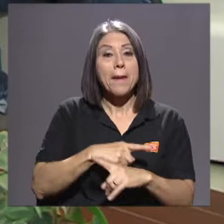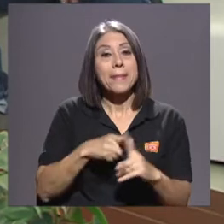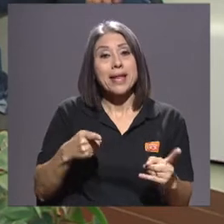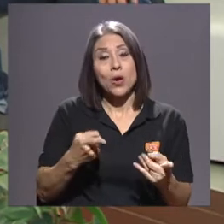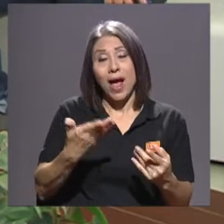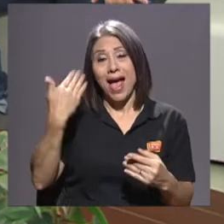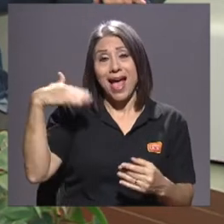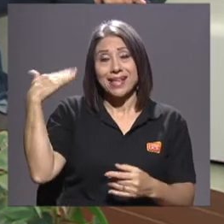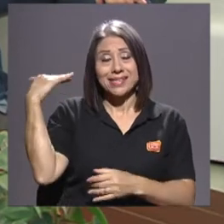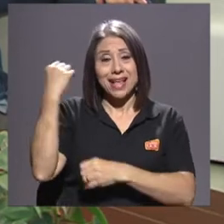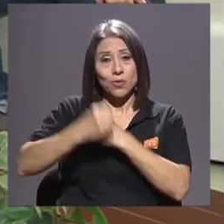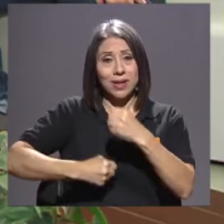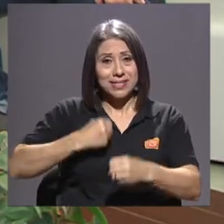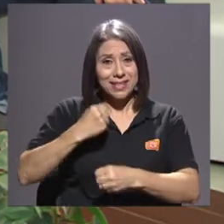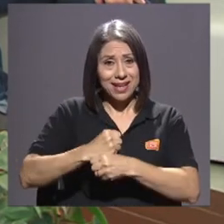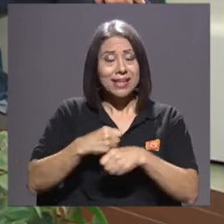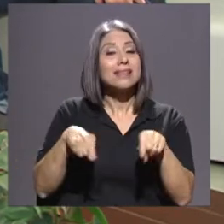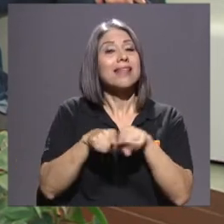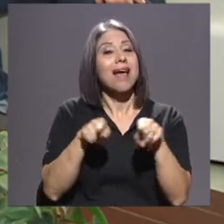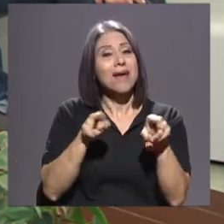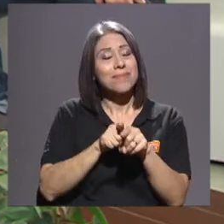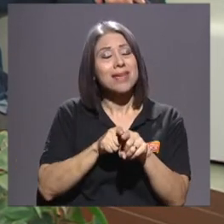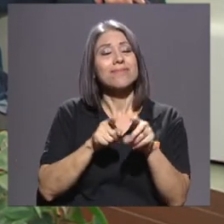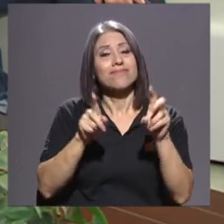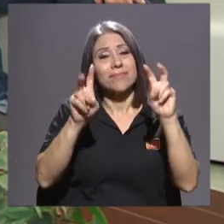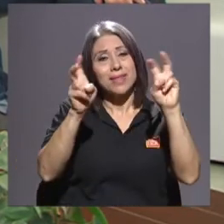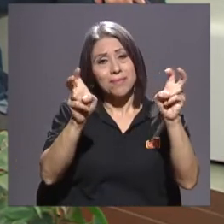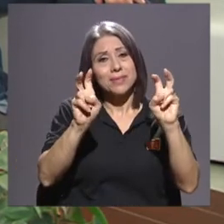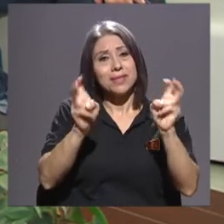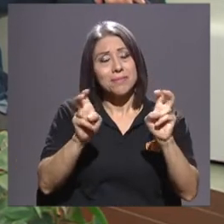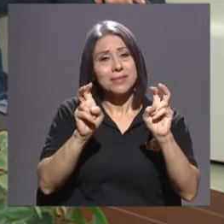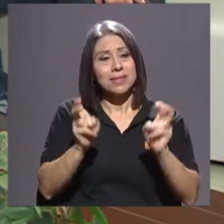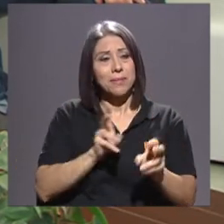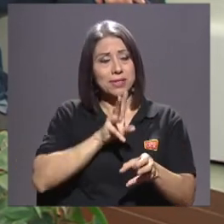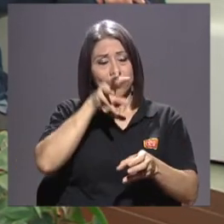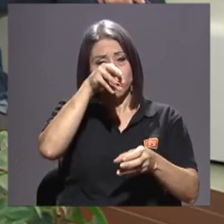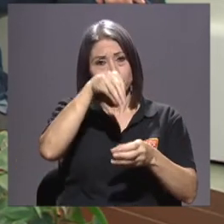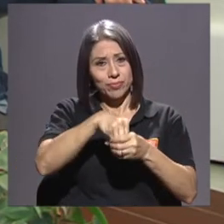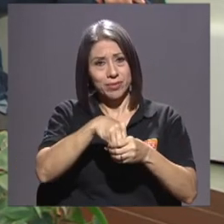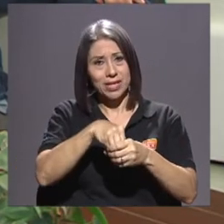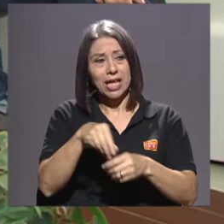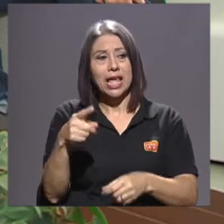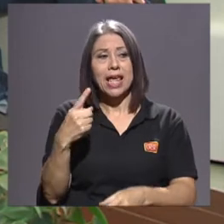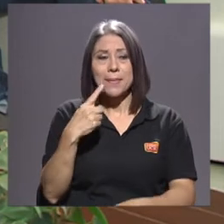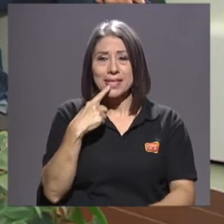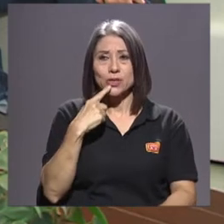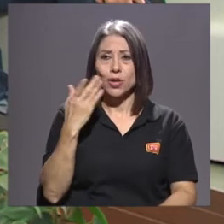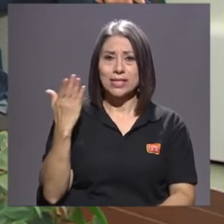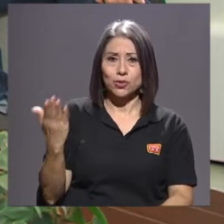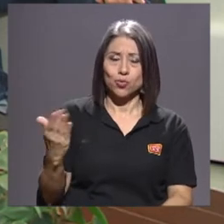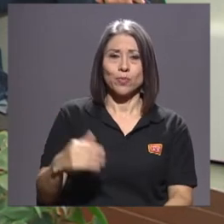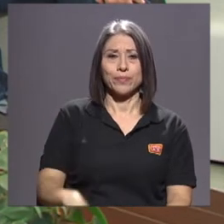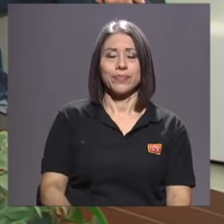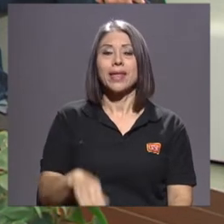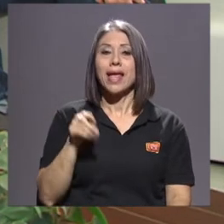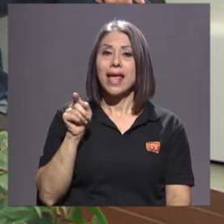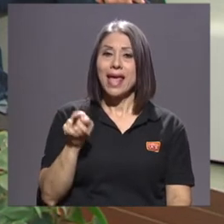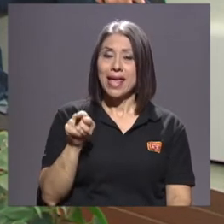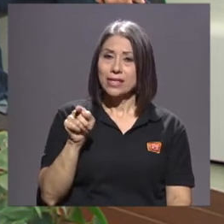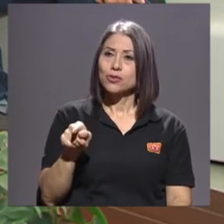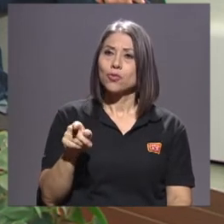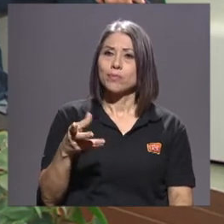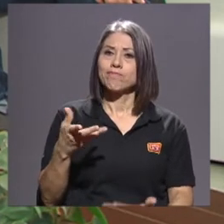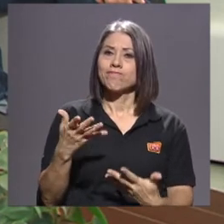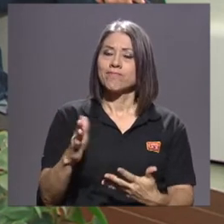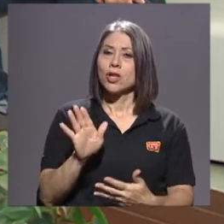en su trabajo también se involucran estos aspectos que tú mencionas. Y eso le da a